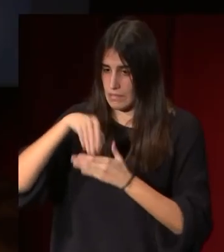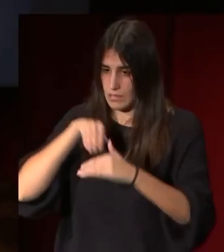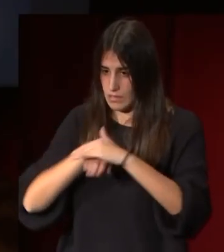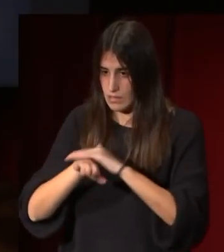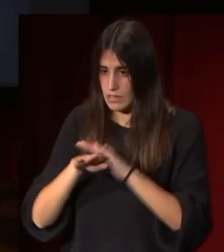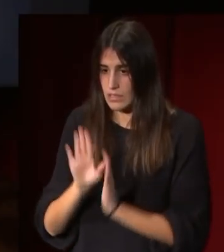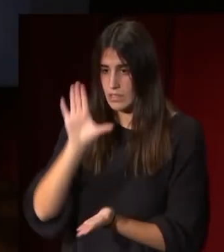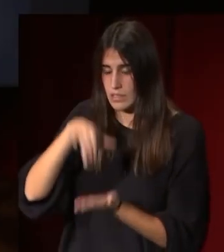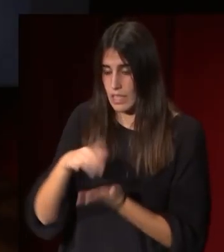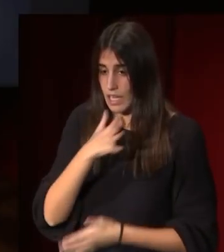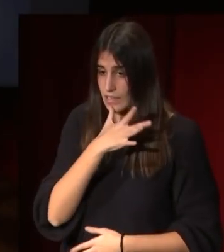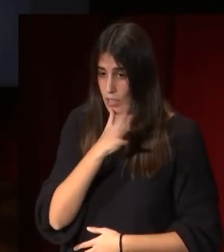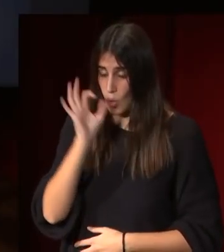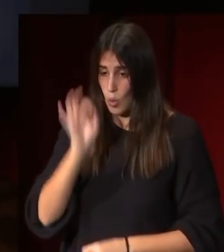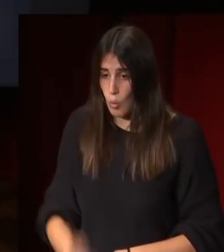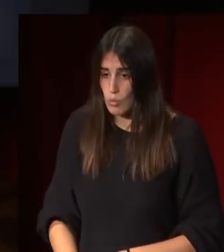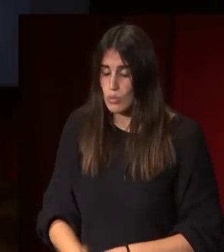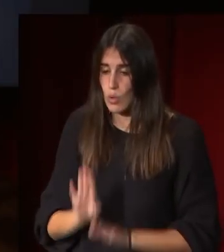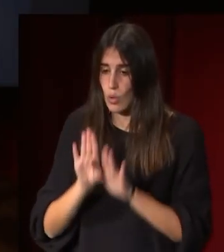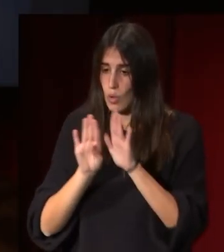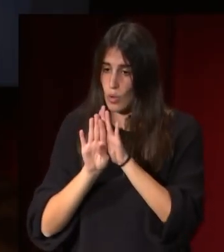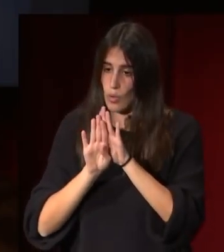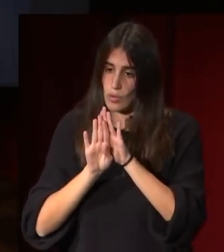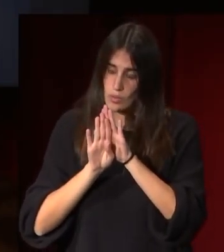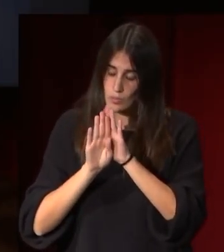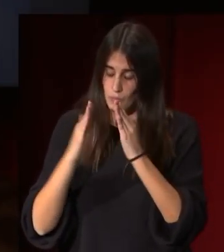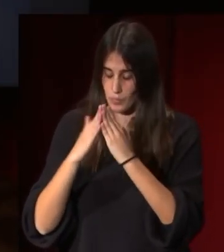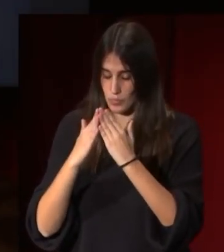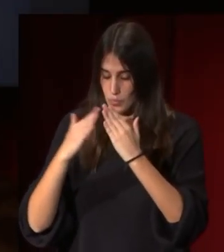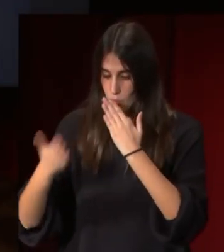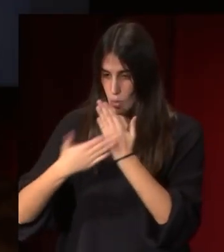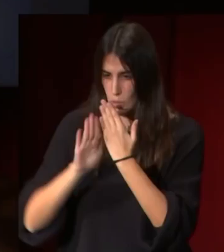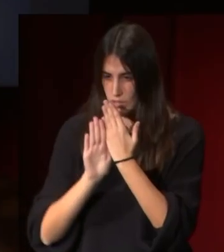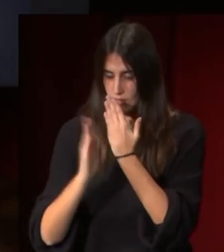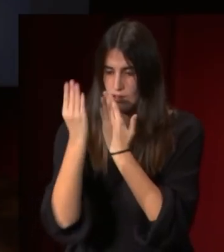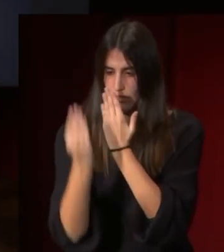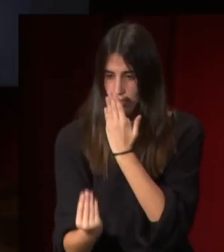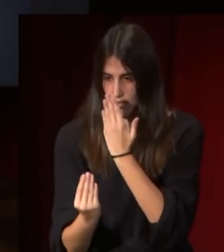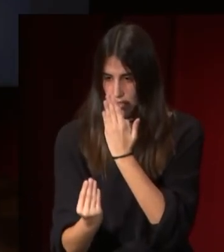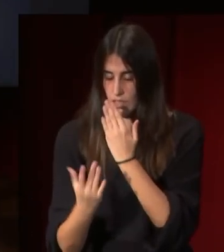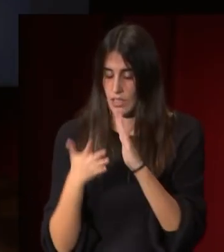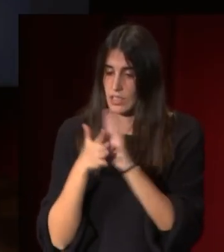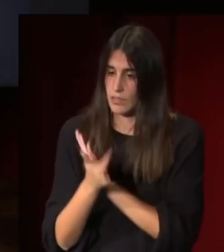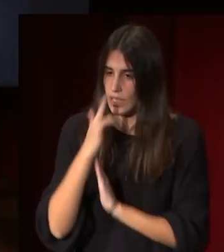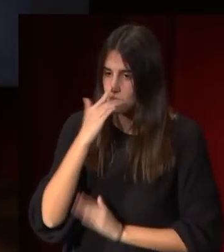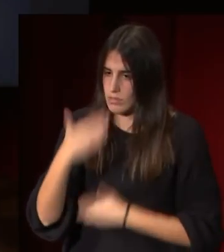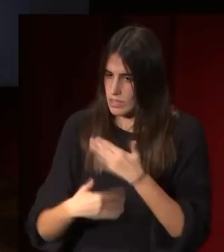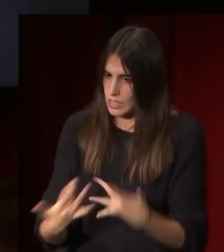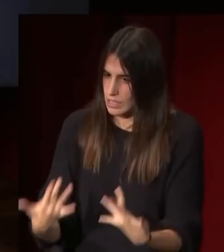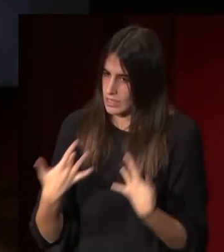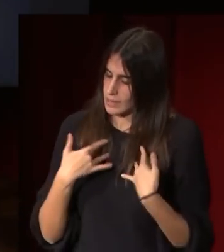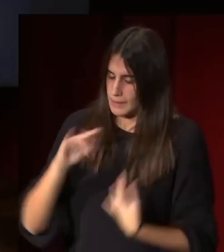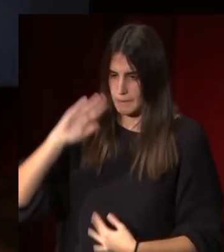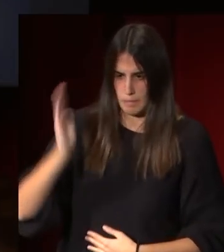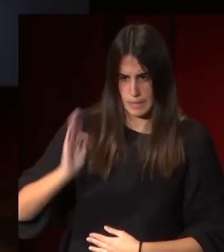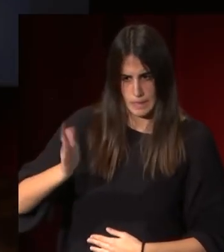Buen Retiro la obra se coloca delante del Casón de manera que bueno pues sigue sufriendo durante algún